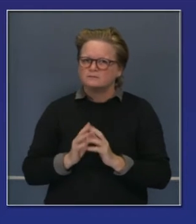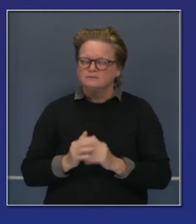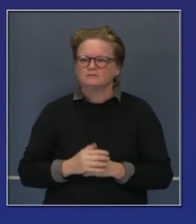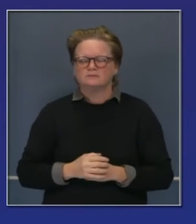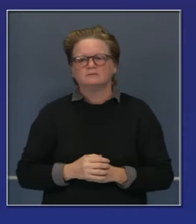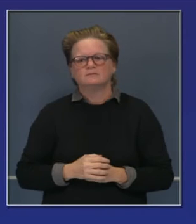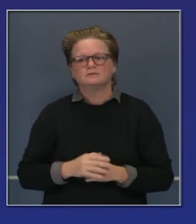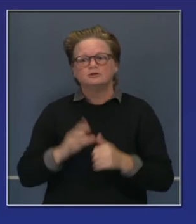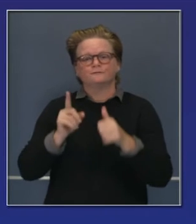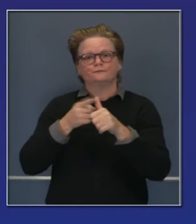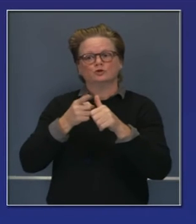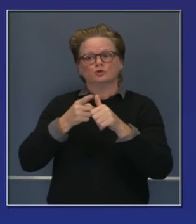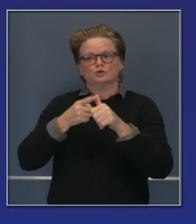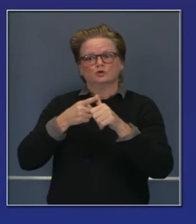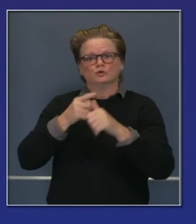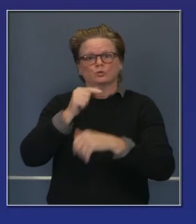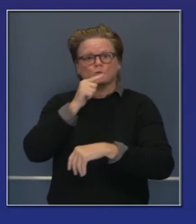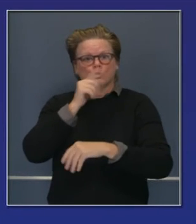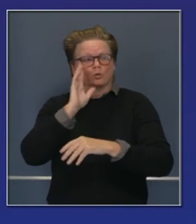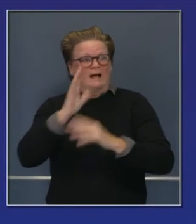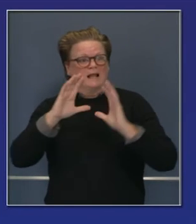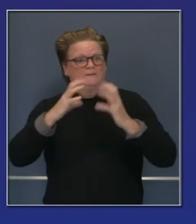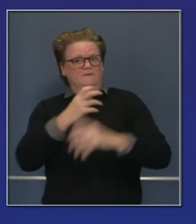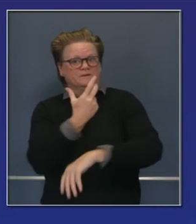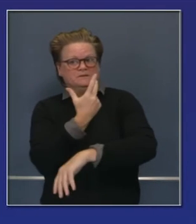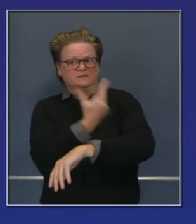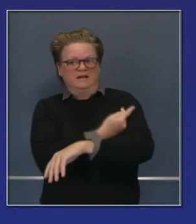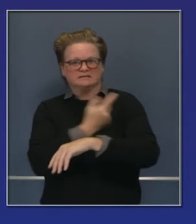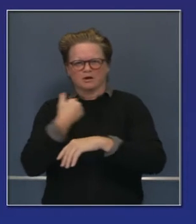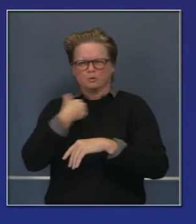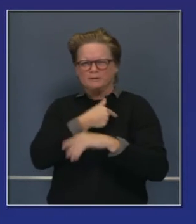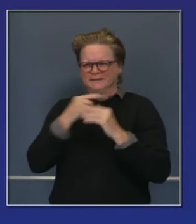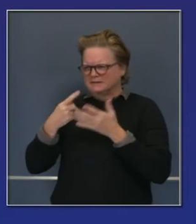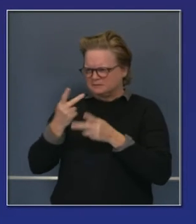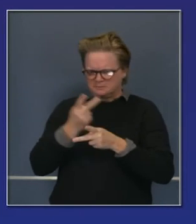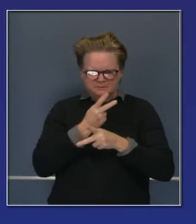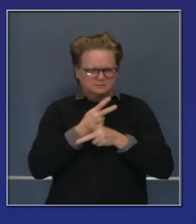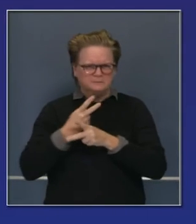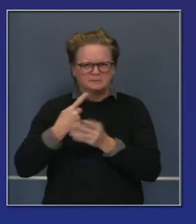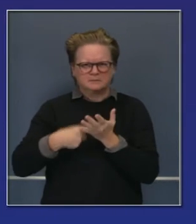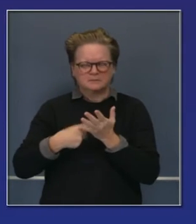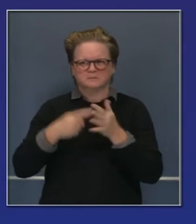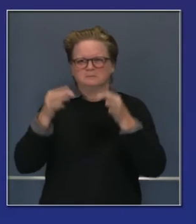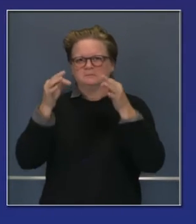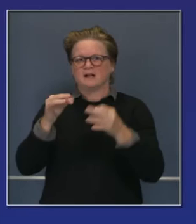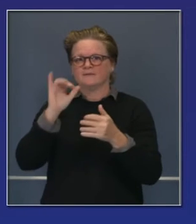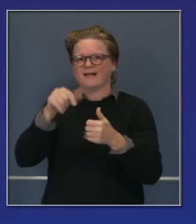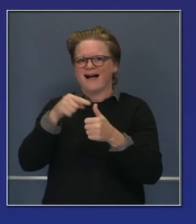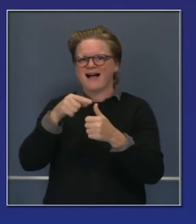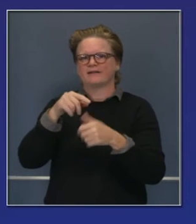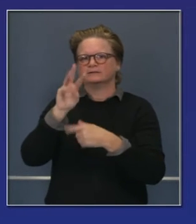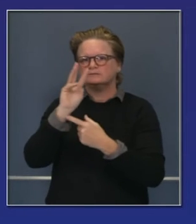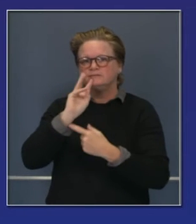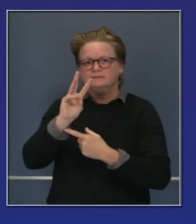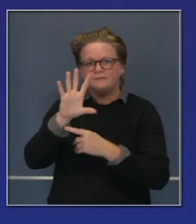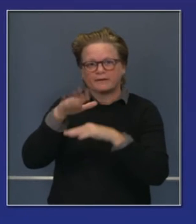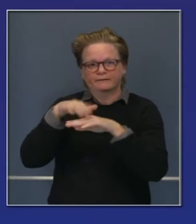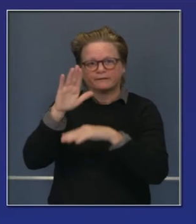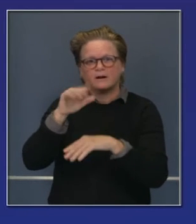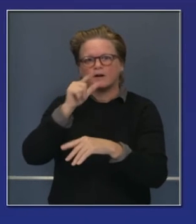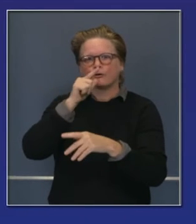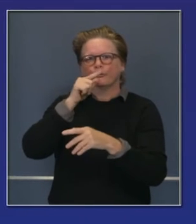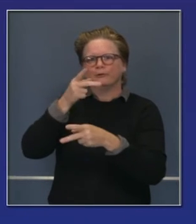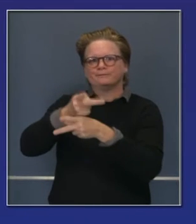años de edad o mayores o viviendo en una casa de servicios médicos. Tal vez no